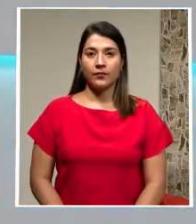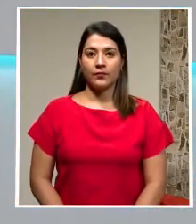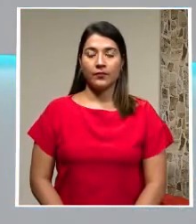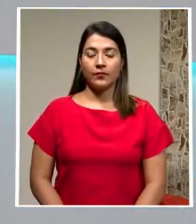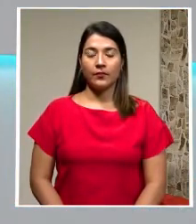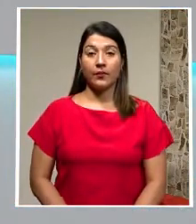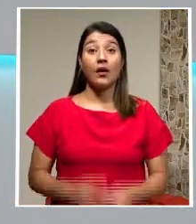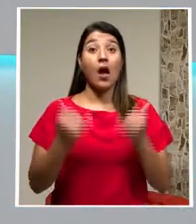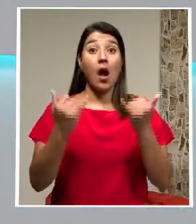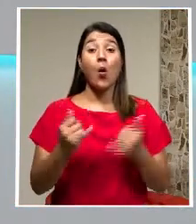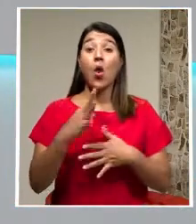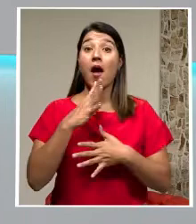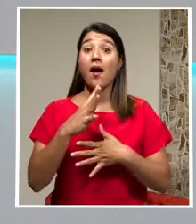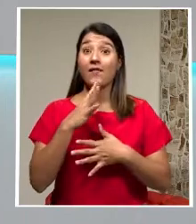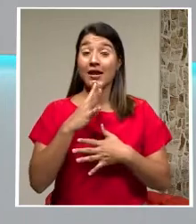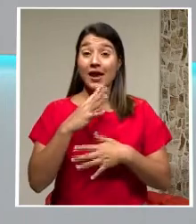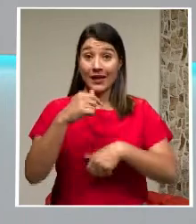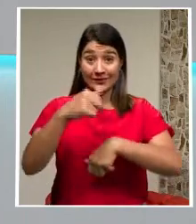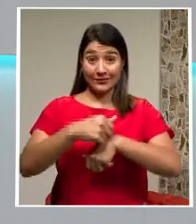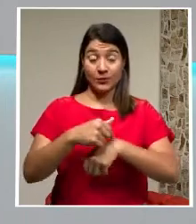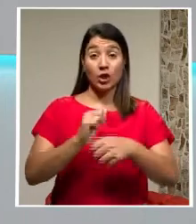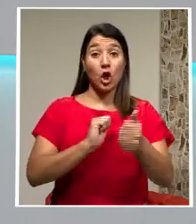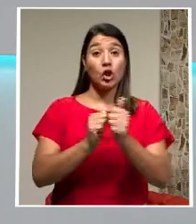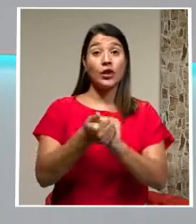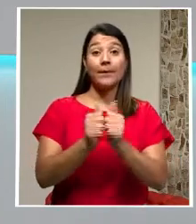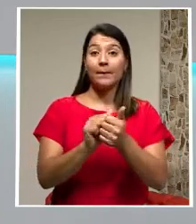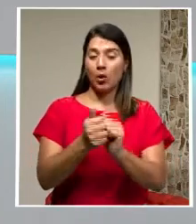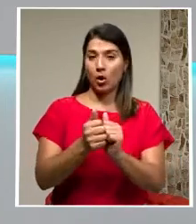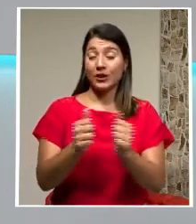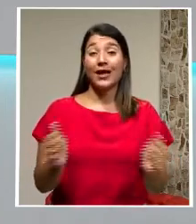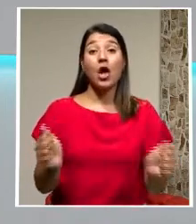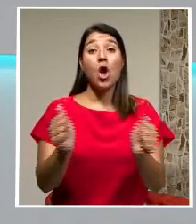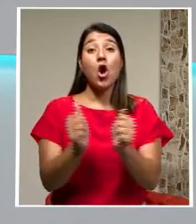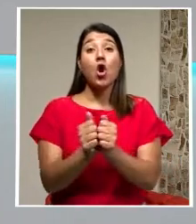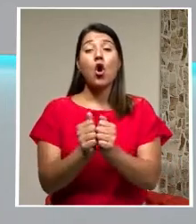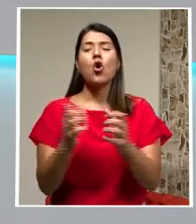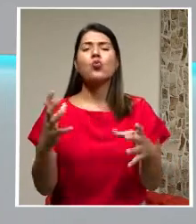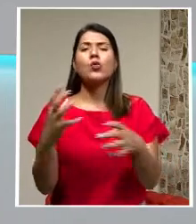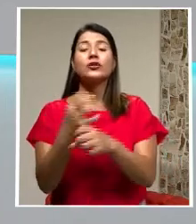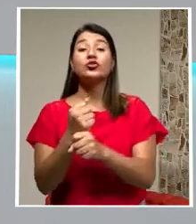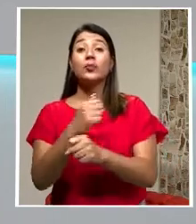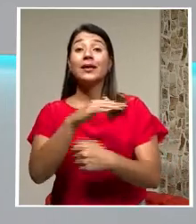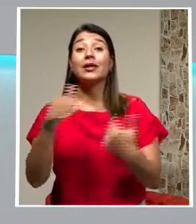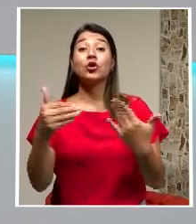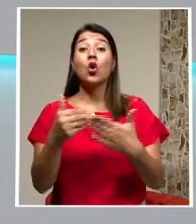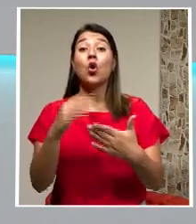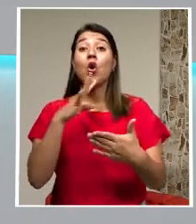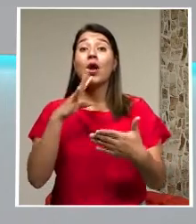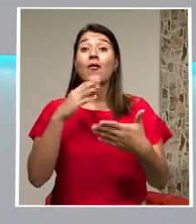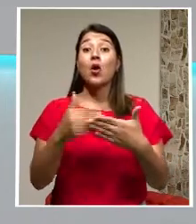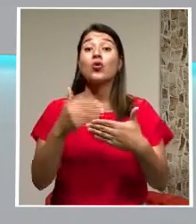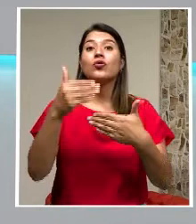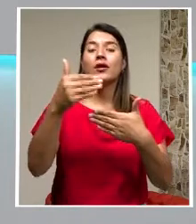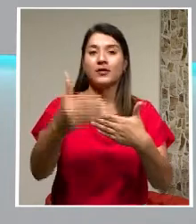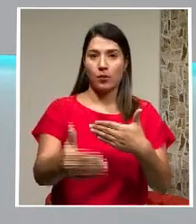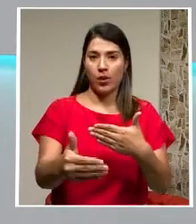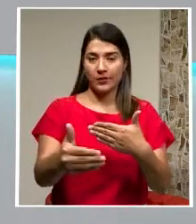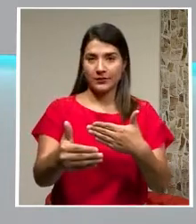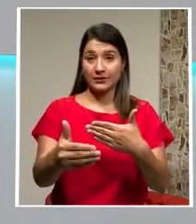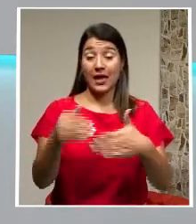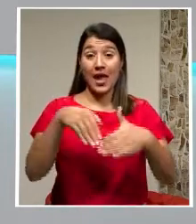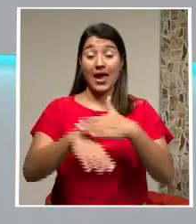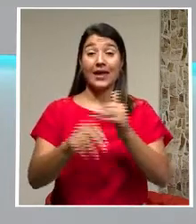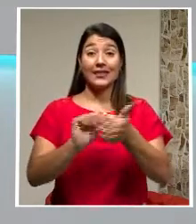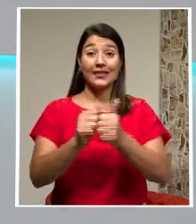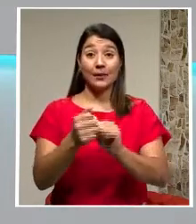Nos vamos En este momento A los deportes Con un adelanto De lo que vamos A tener Ahora en unos minutos En